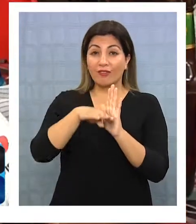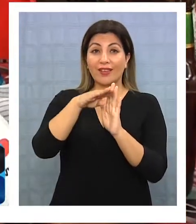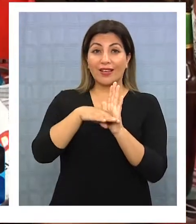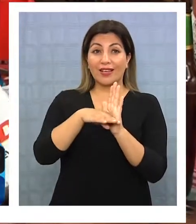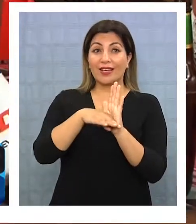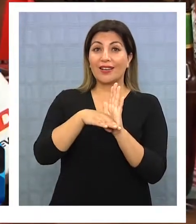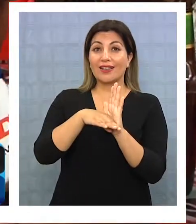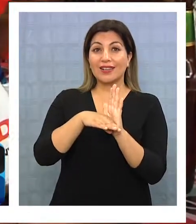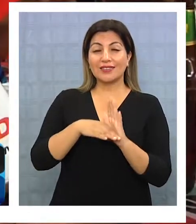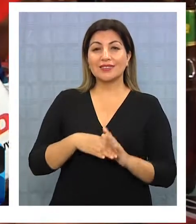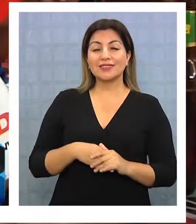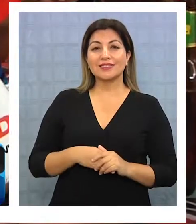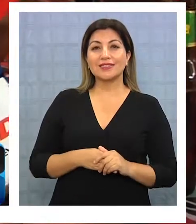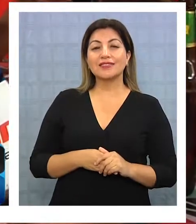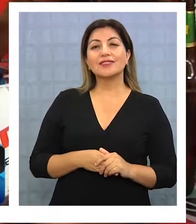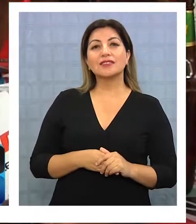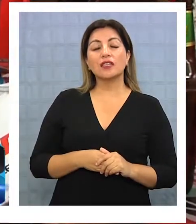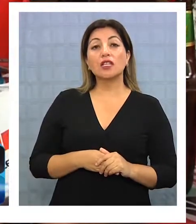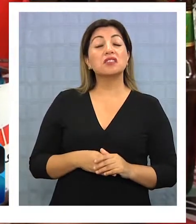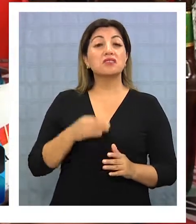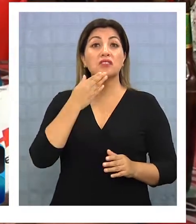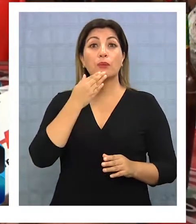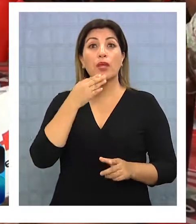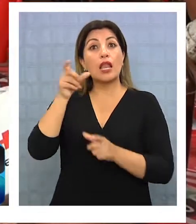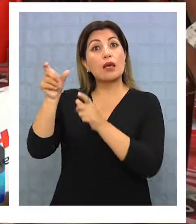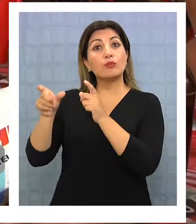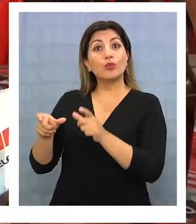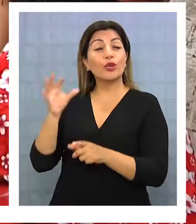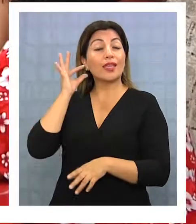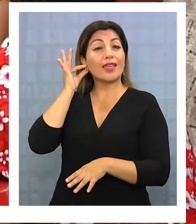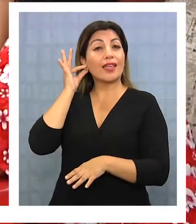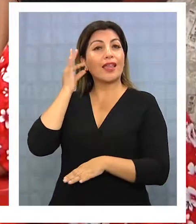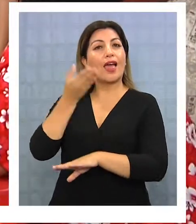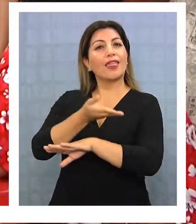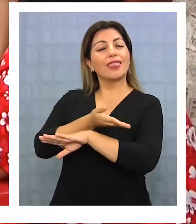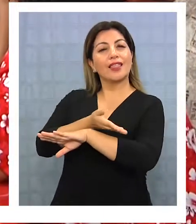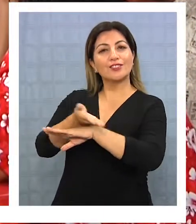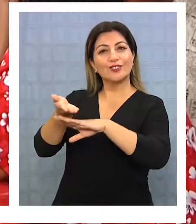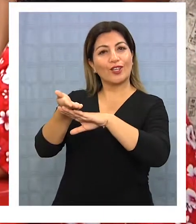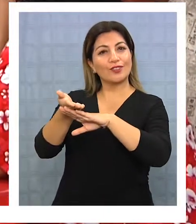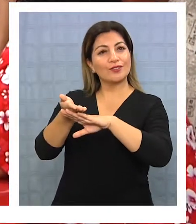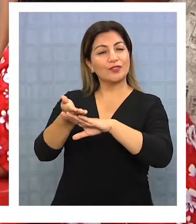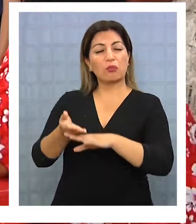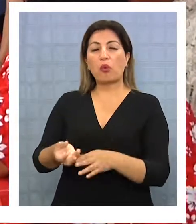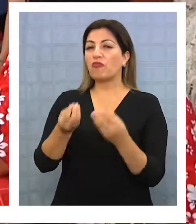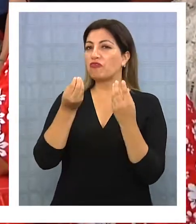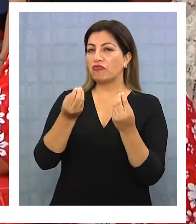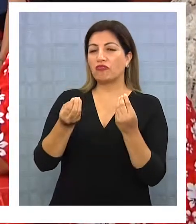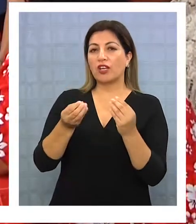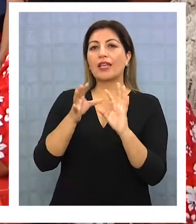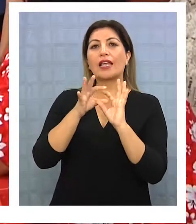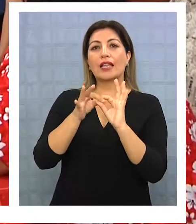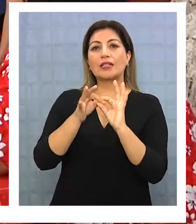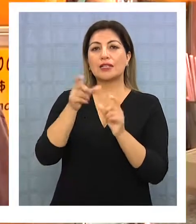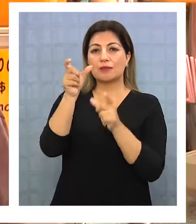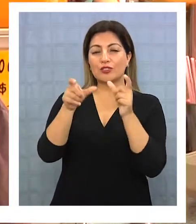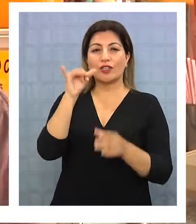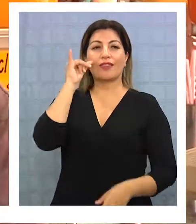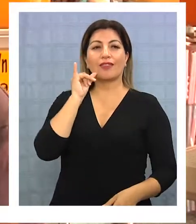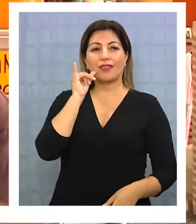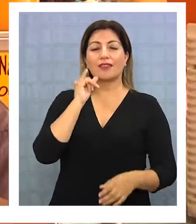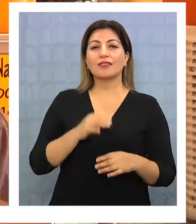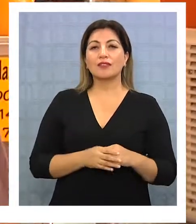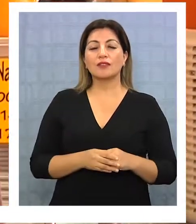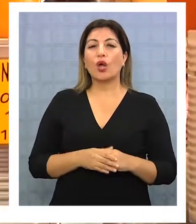la atención de las chicas, sobre todo. Bien y gracias a todo el pueblo de Quique. Los